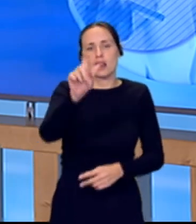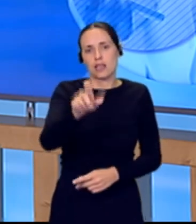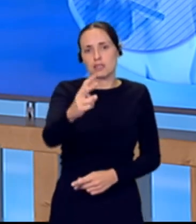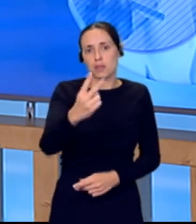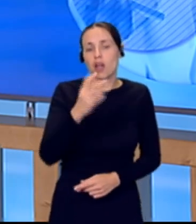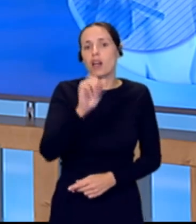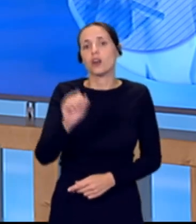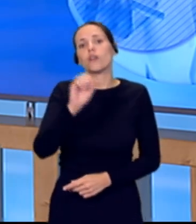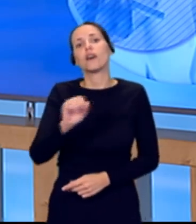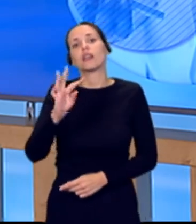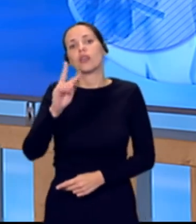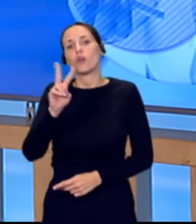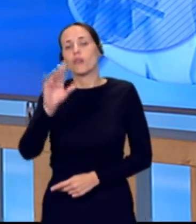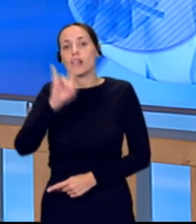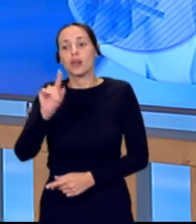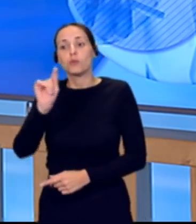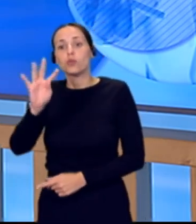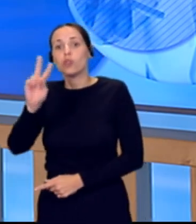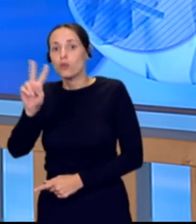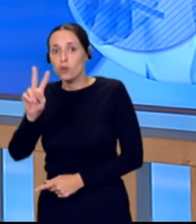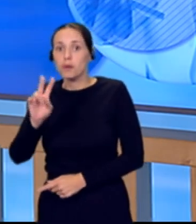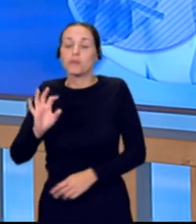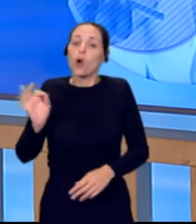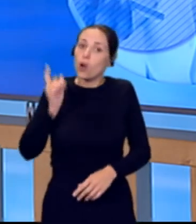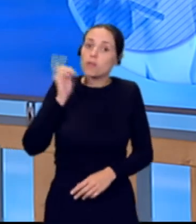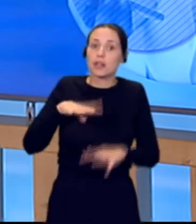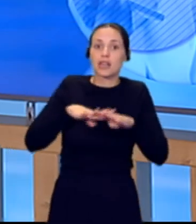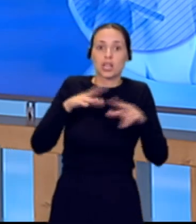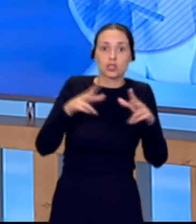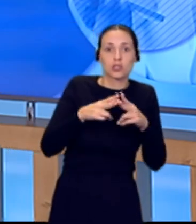Si prefieren las redes sociales, estamos en Instagram y también en X.